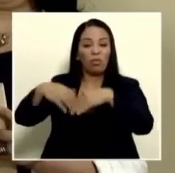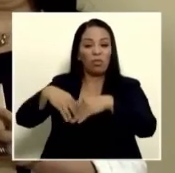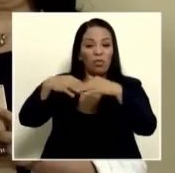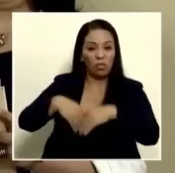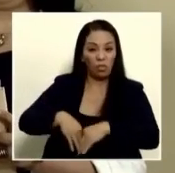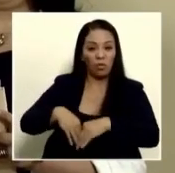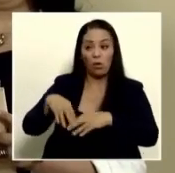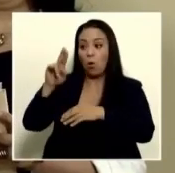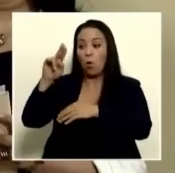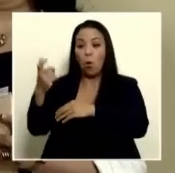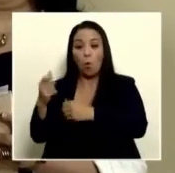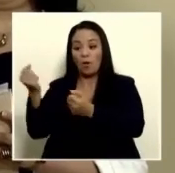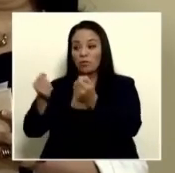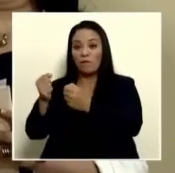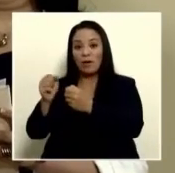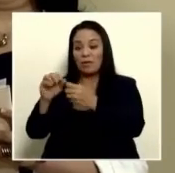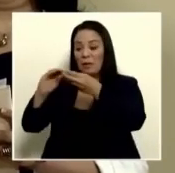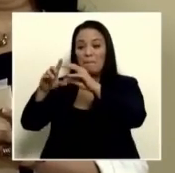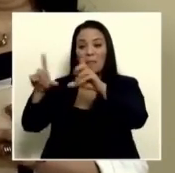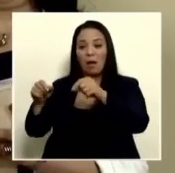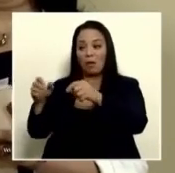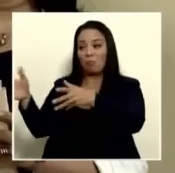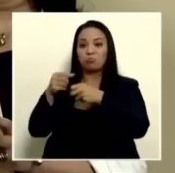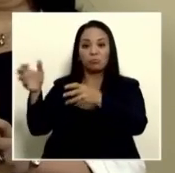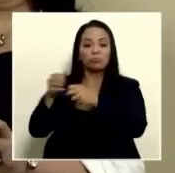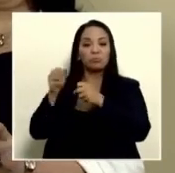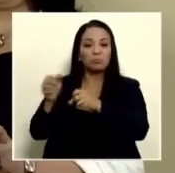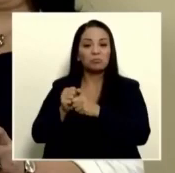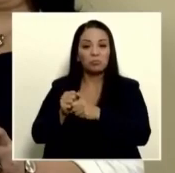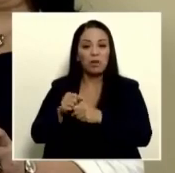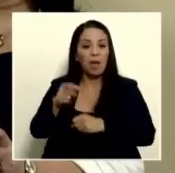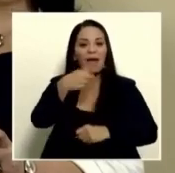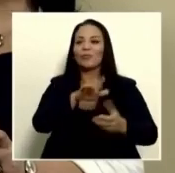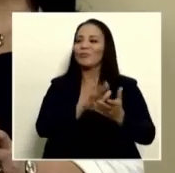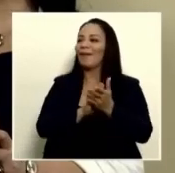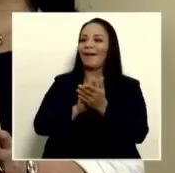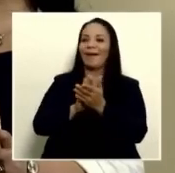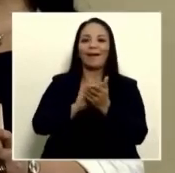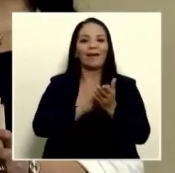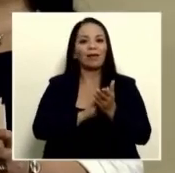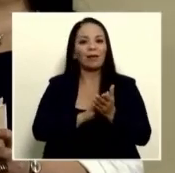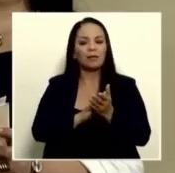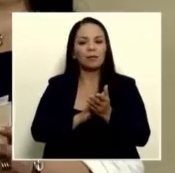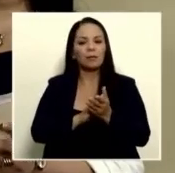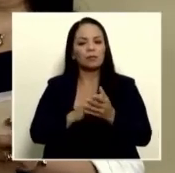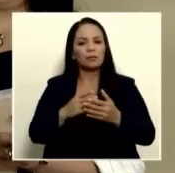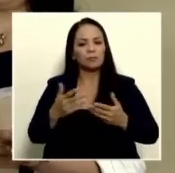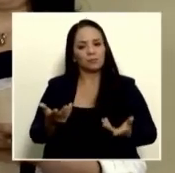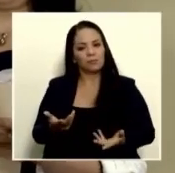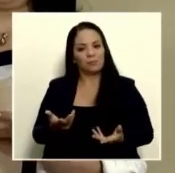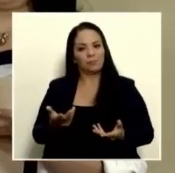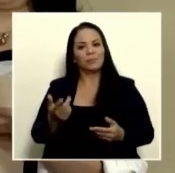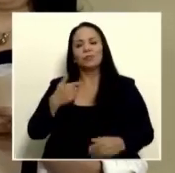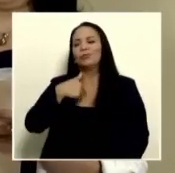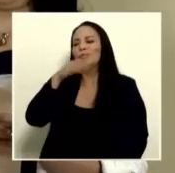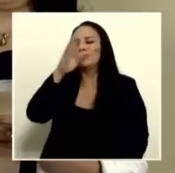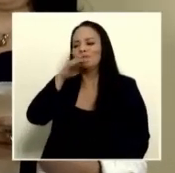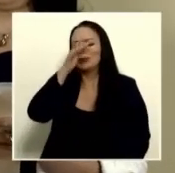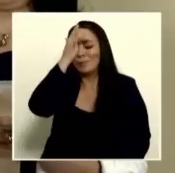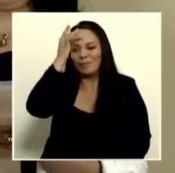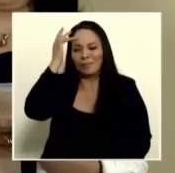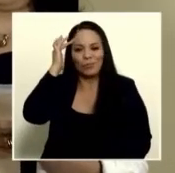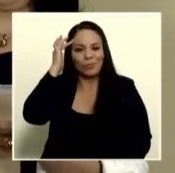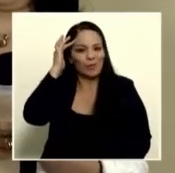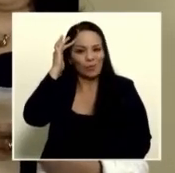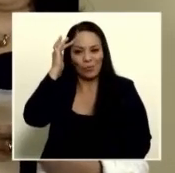pandemia sin que ahora pareciera que haya habido un fundamento técnico yo nunca me olvidaré y